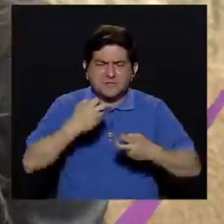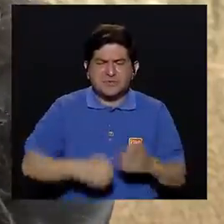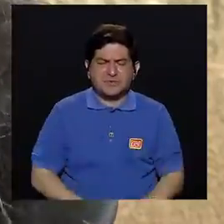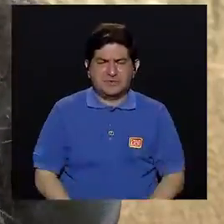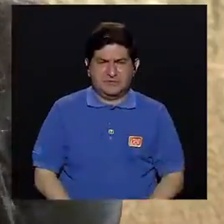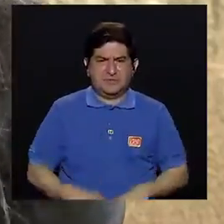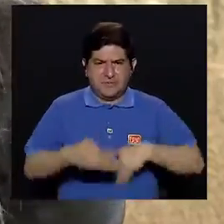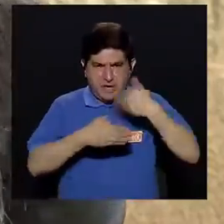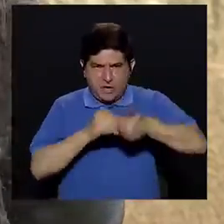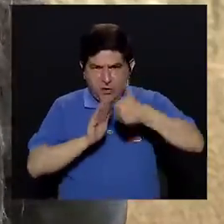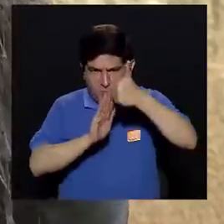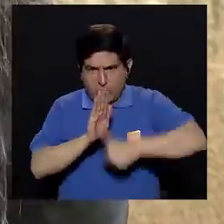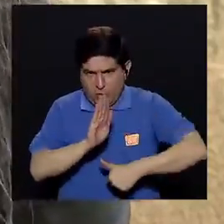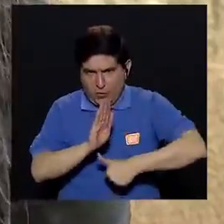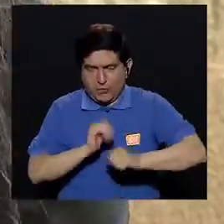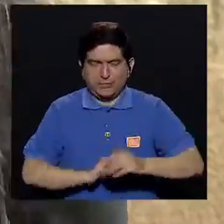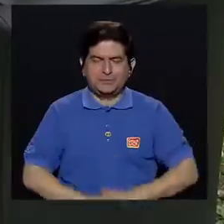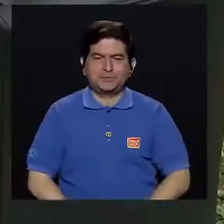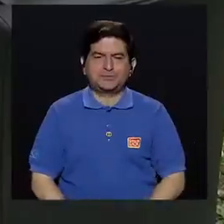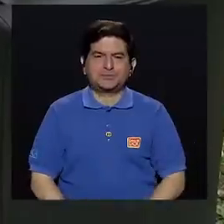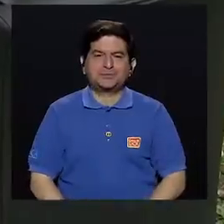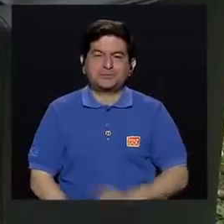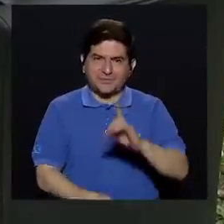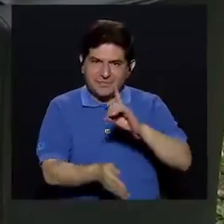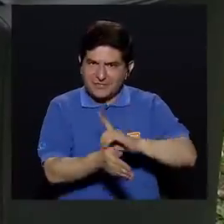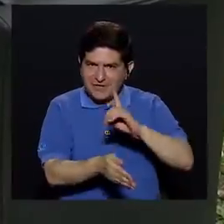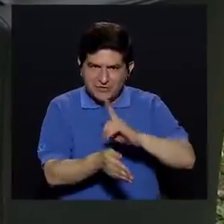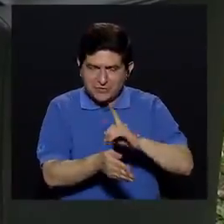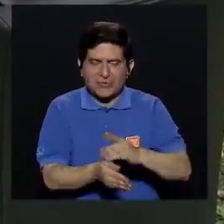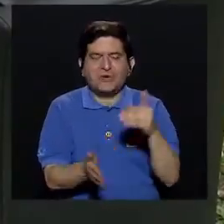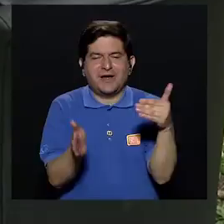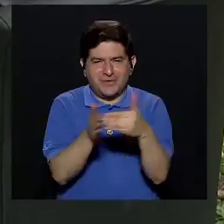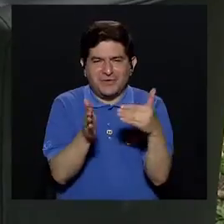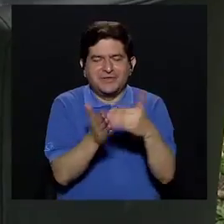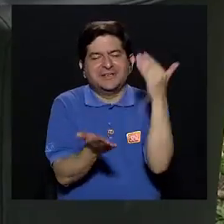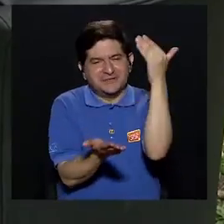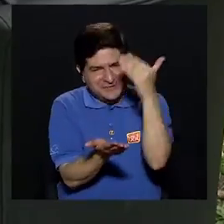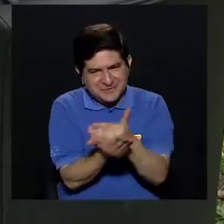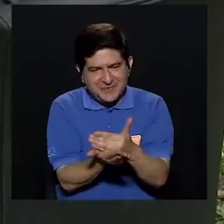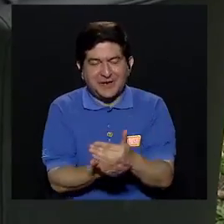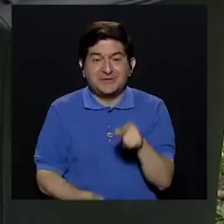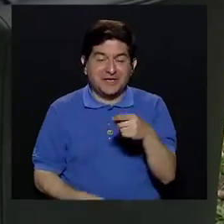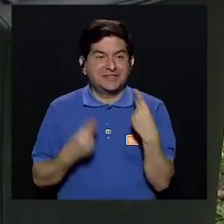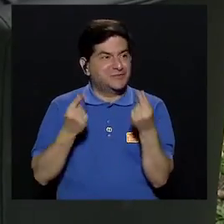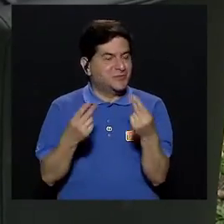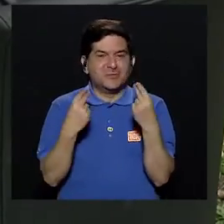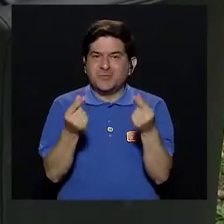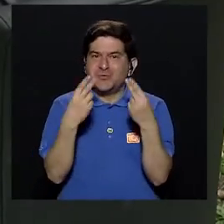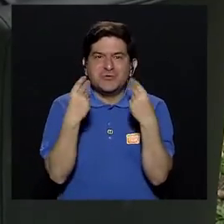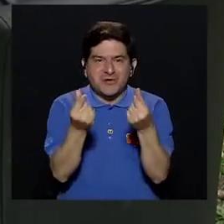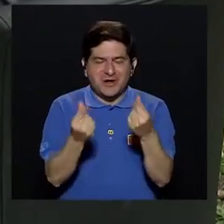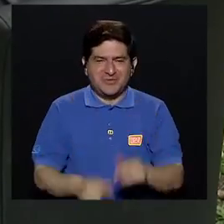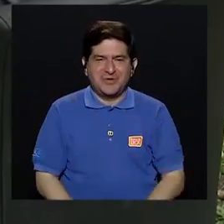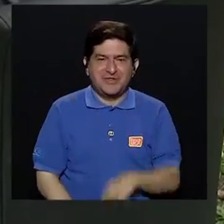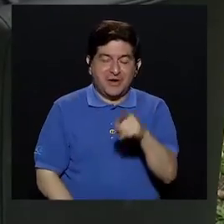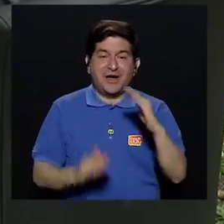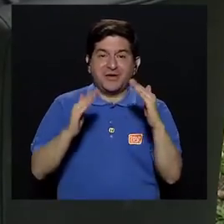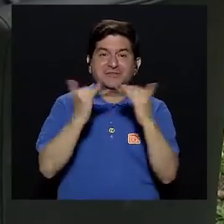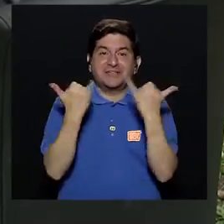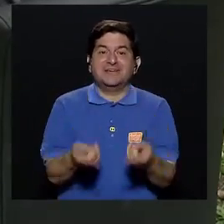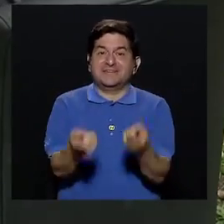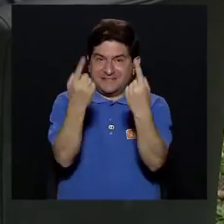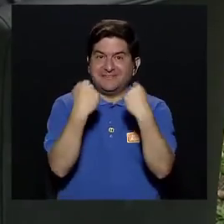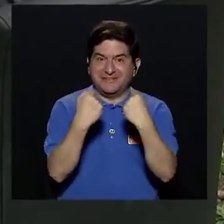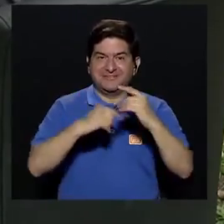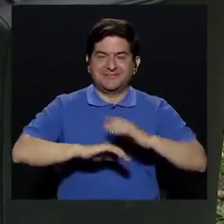durante la cirugía. posoperatorio. Posoperatorio. Bueno doctora, esta es otra vez ya una pausa porque esto se nos va muy rápido, a ustedes en sus casas